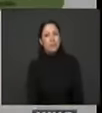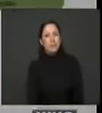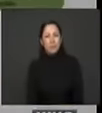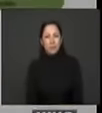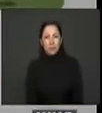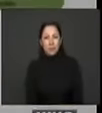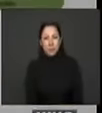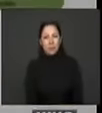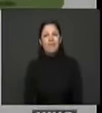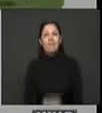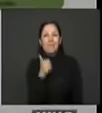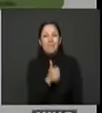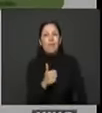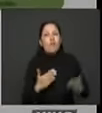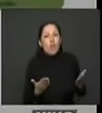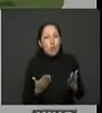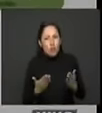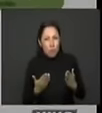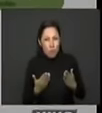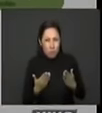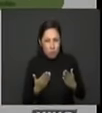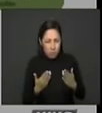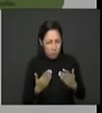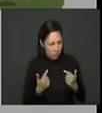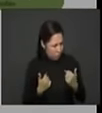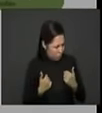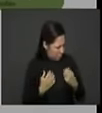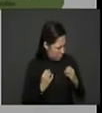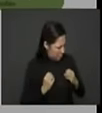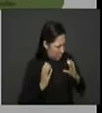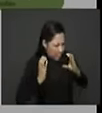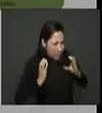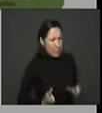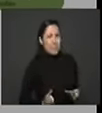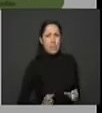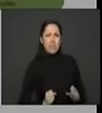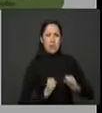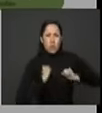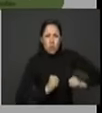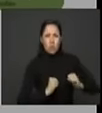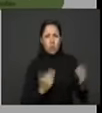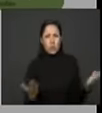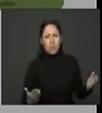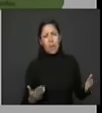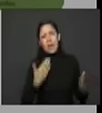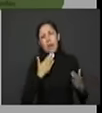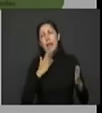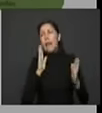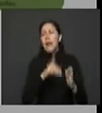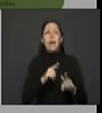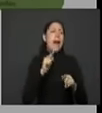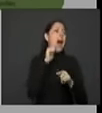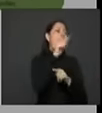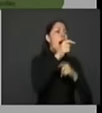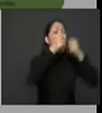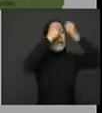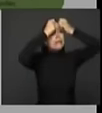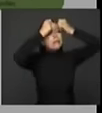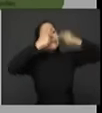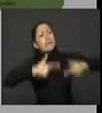construir ciudadanía. No vamos a construir Estado y mercado en esas regiones de Colombia